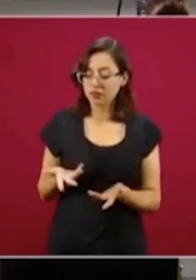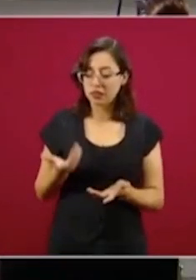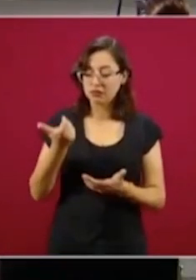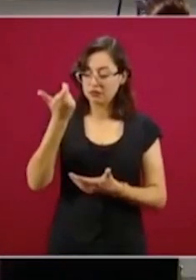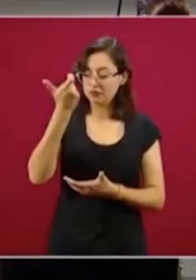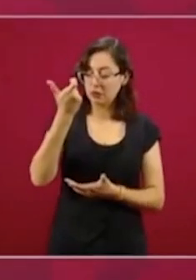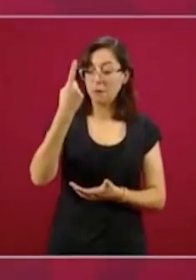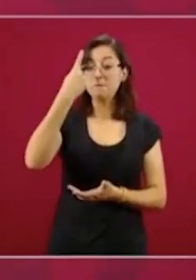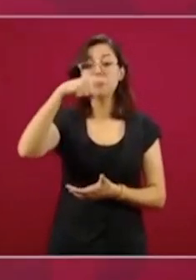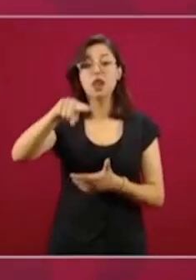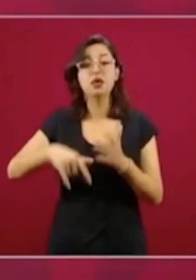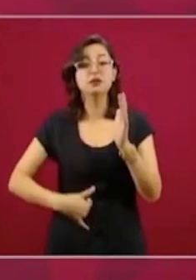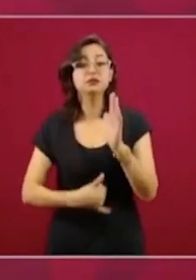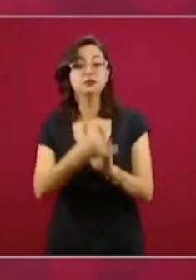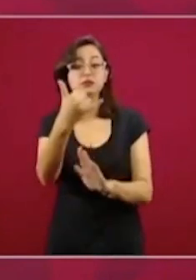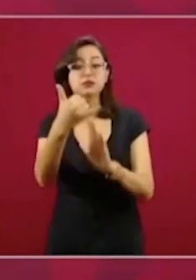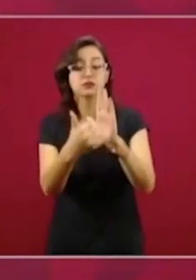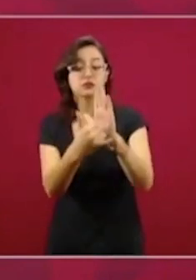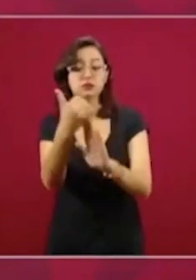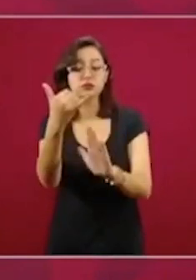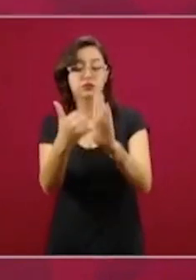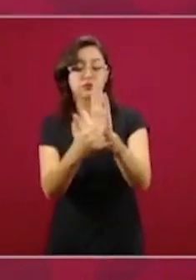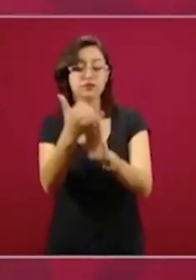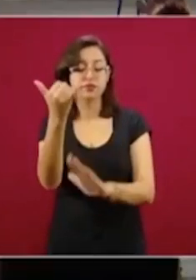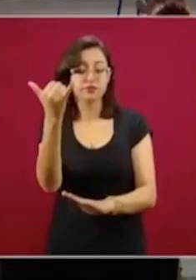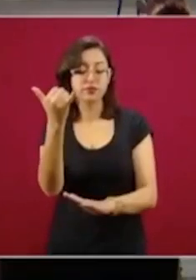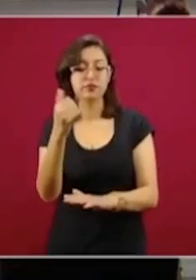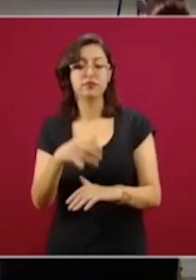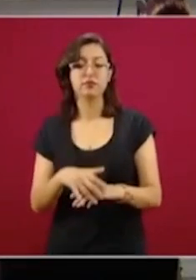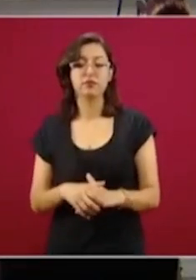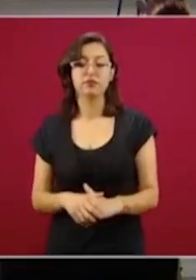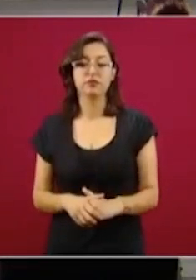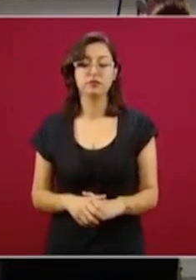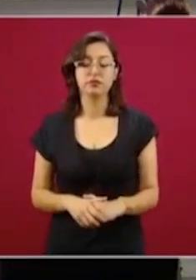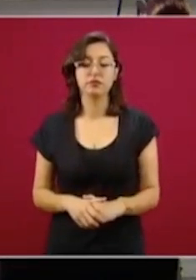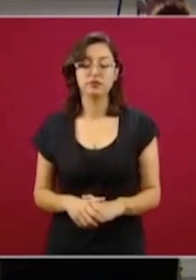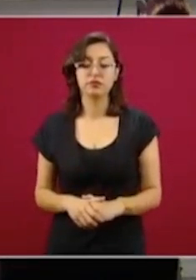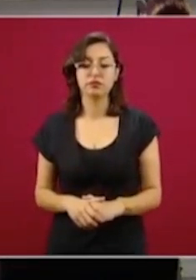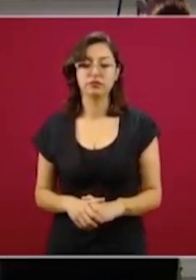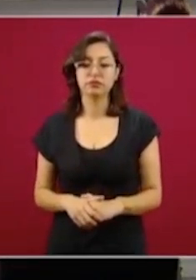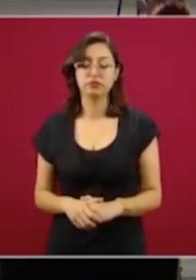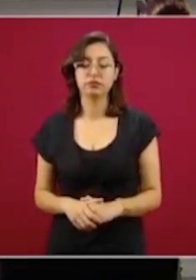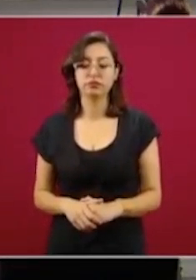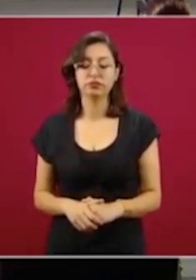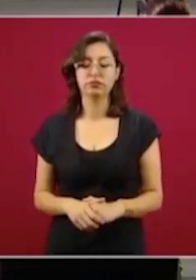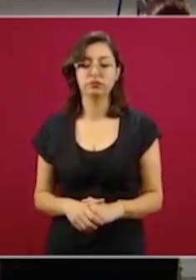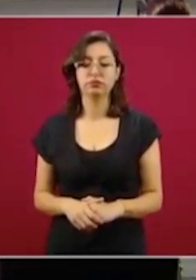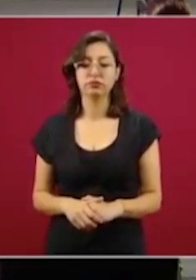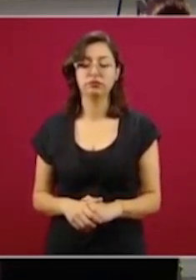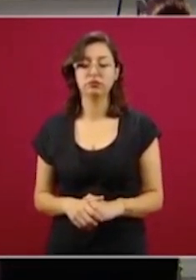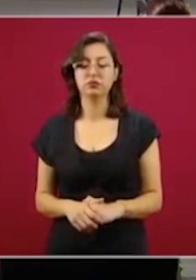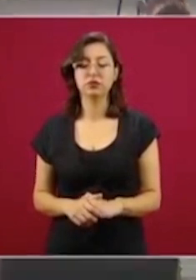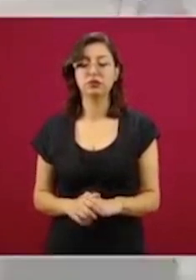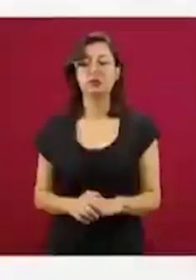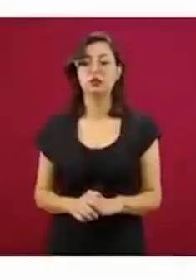ya sea en ampliar